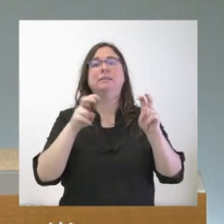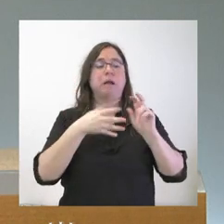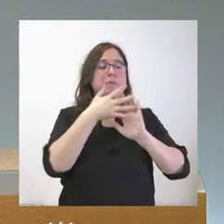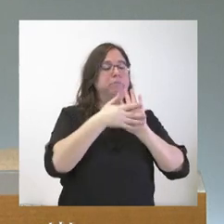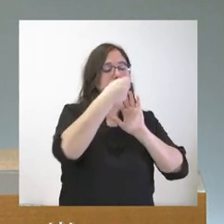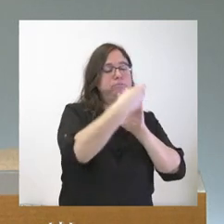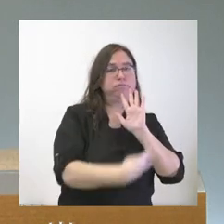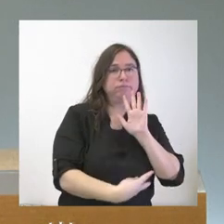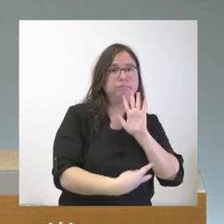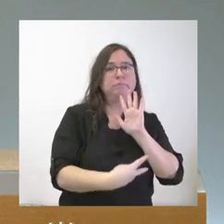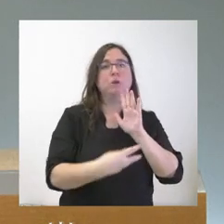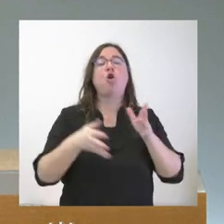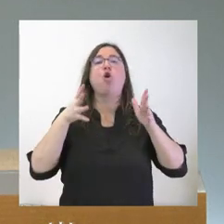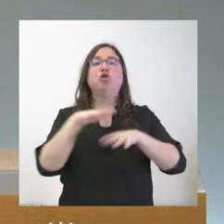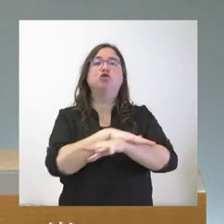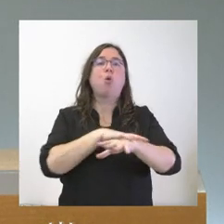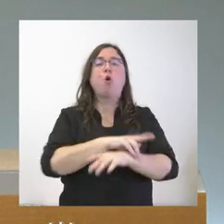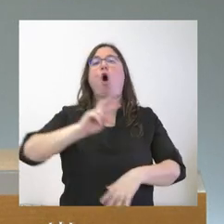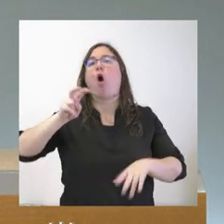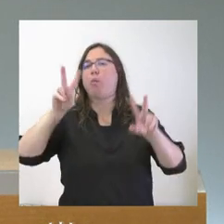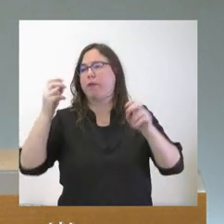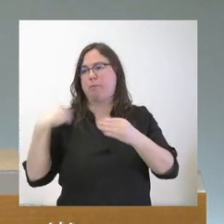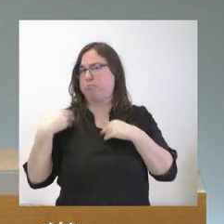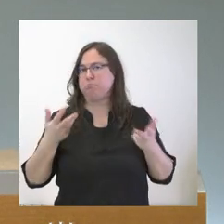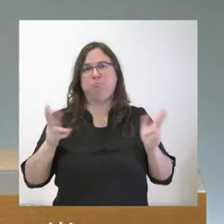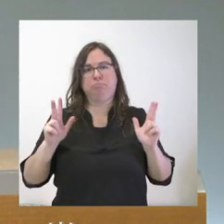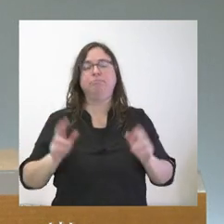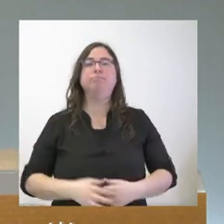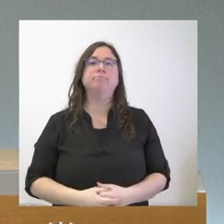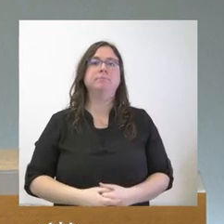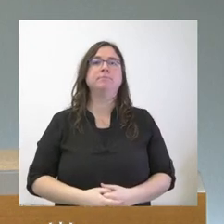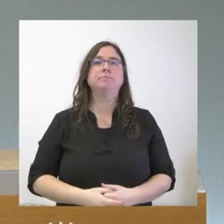objeto de tratamiento del Consejo de Gobierno o sobre cualquier otro que suscite su interés.